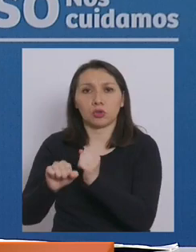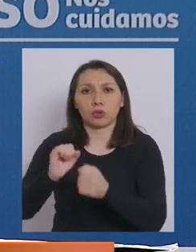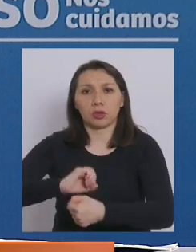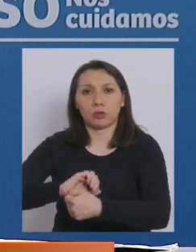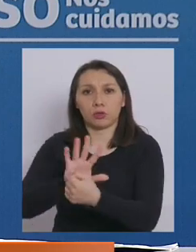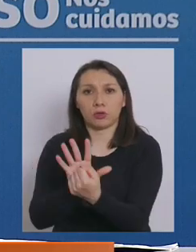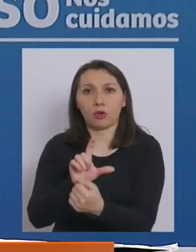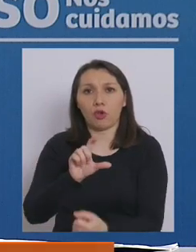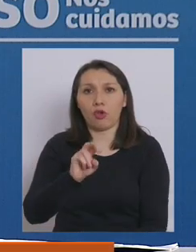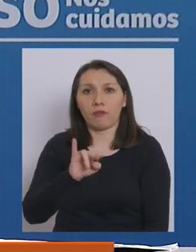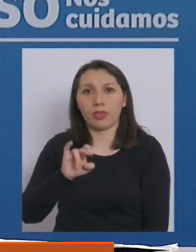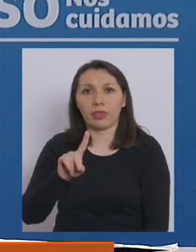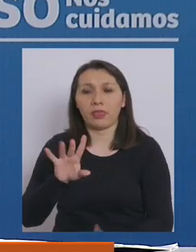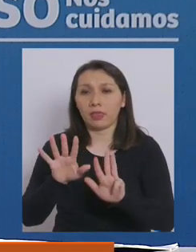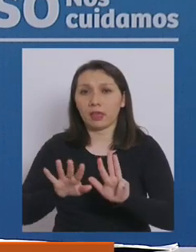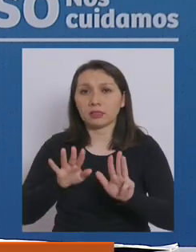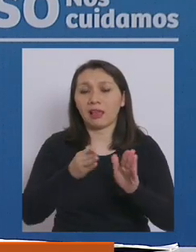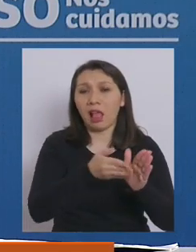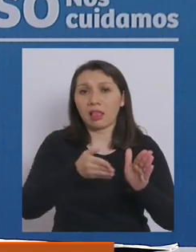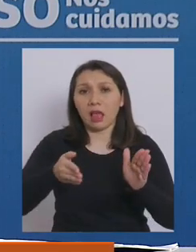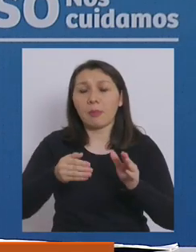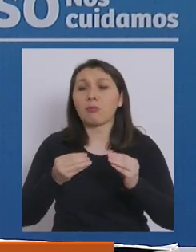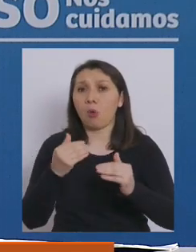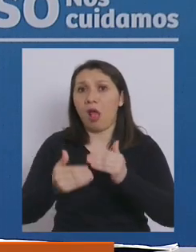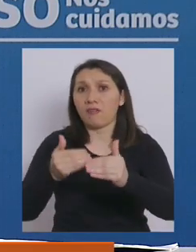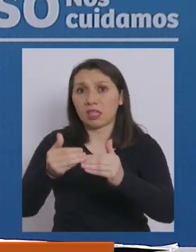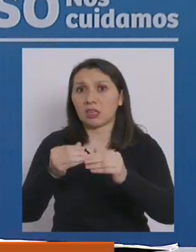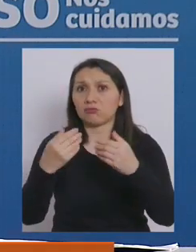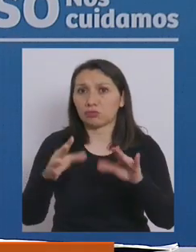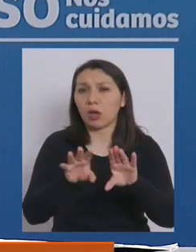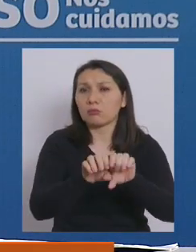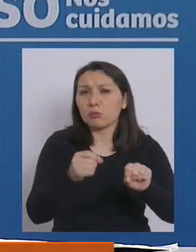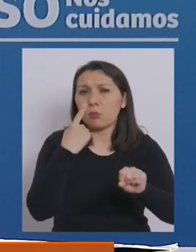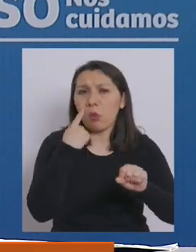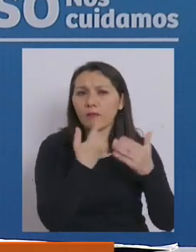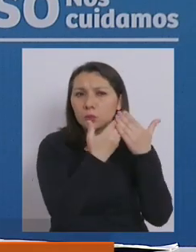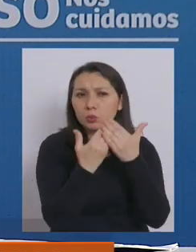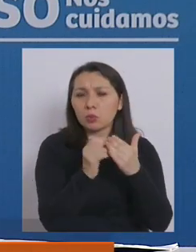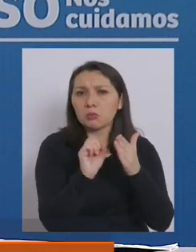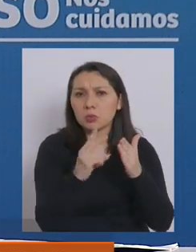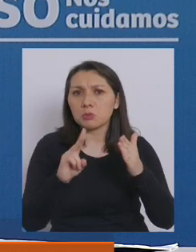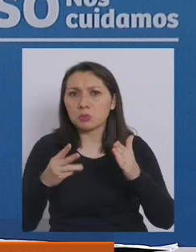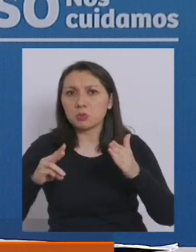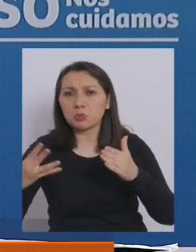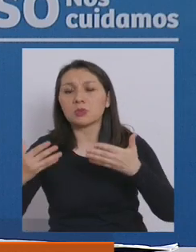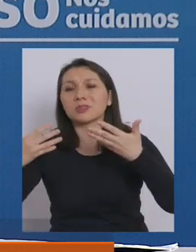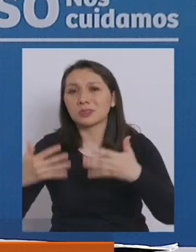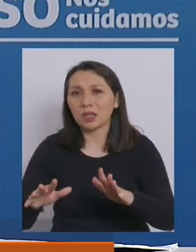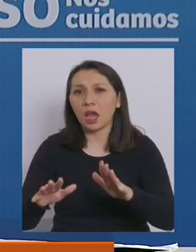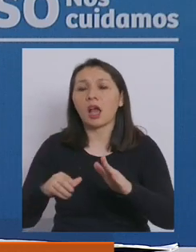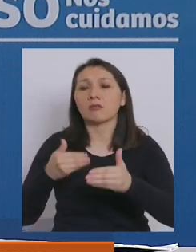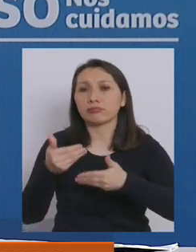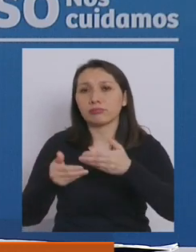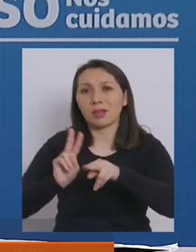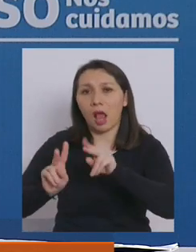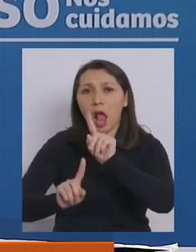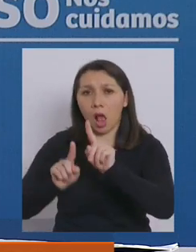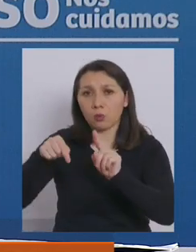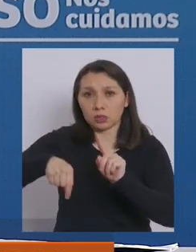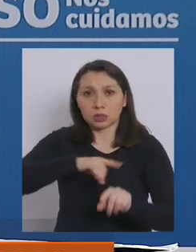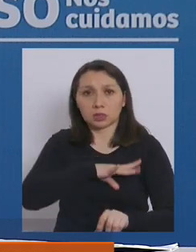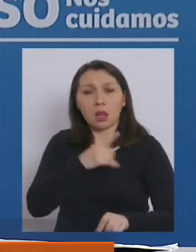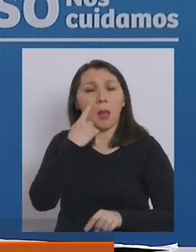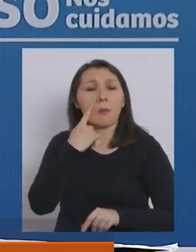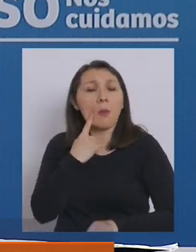virus COVID-19 y que están en fases muy avanzadas de sus estudios, algunos de los cuales están siendo llevados a cabo en Chile.